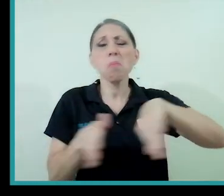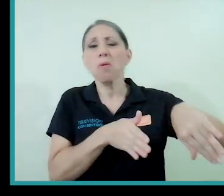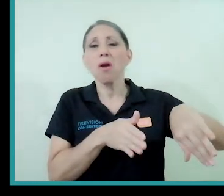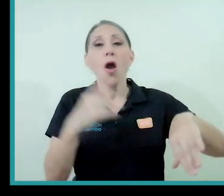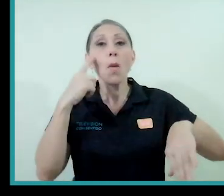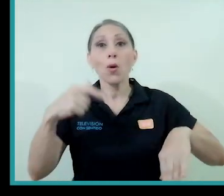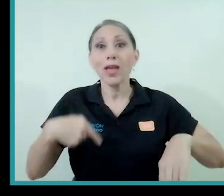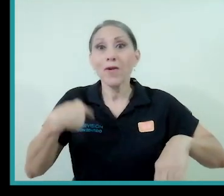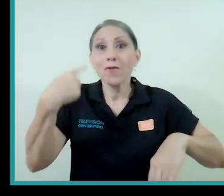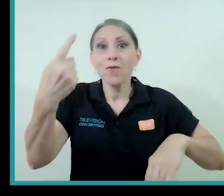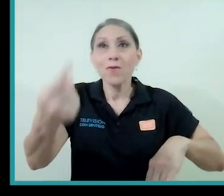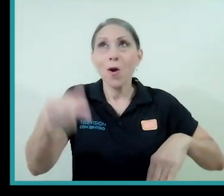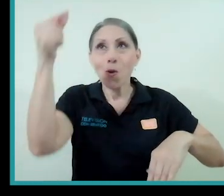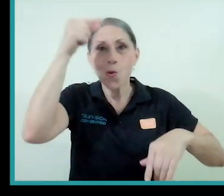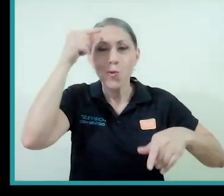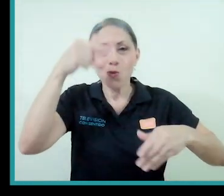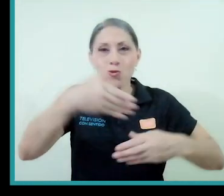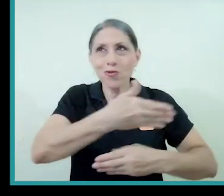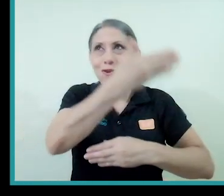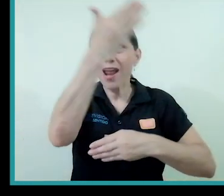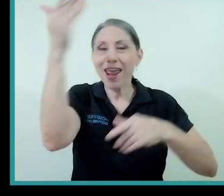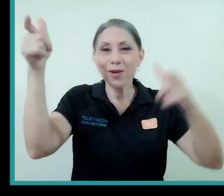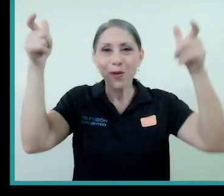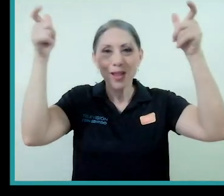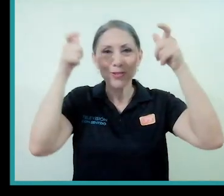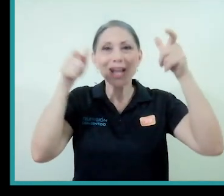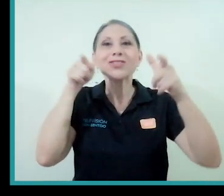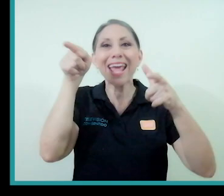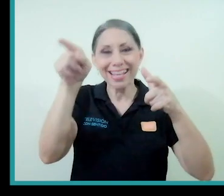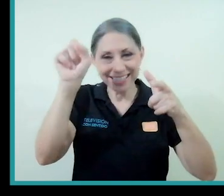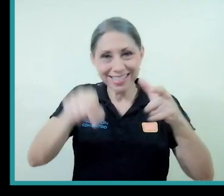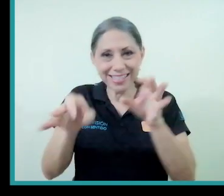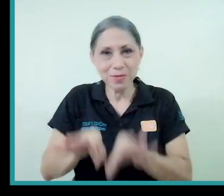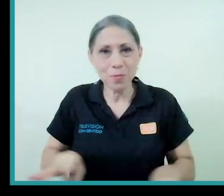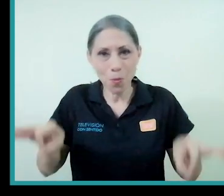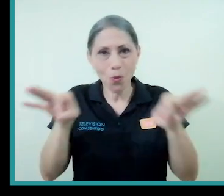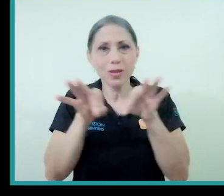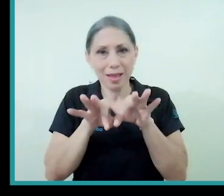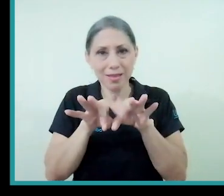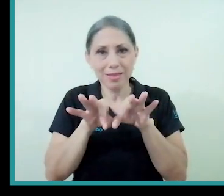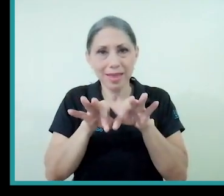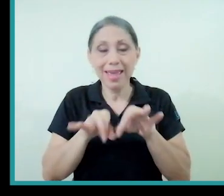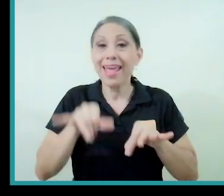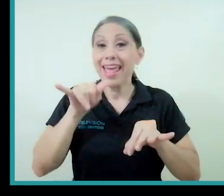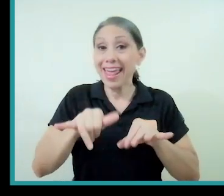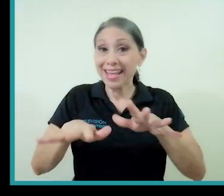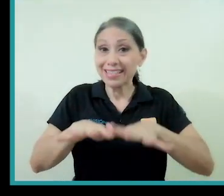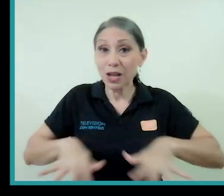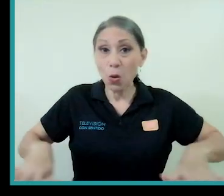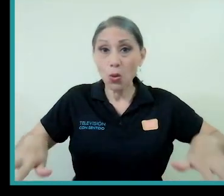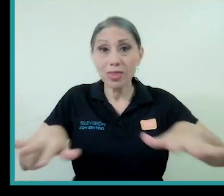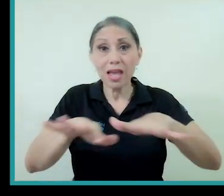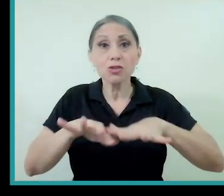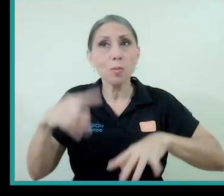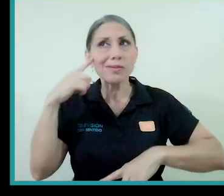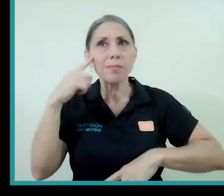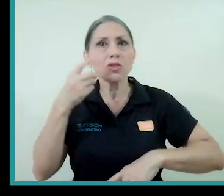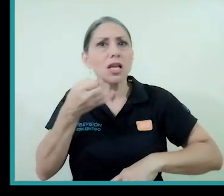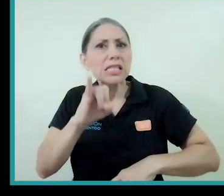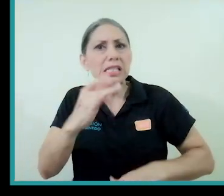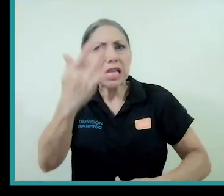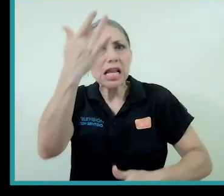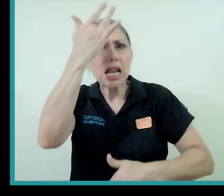reino de los cielos y ese reino es el importante. En este contexto, si la pandemia es un